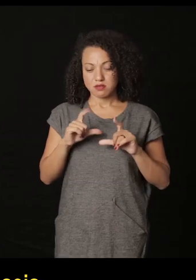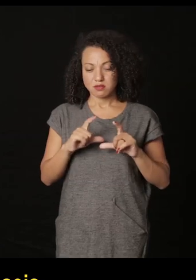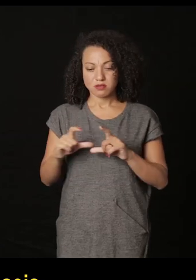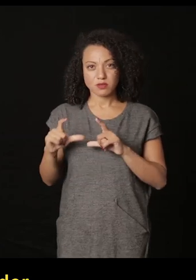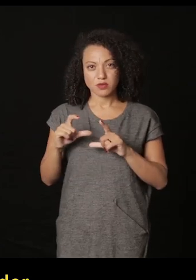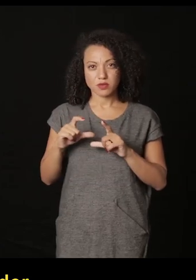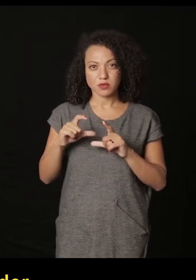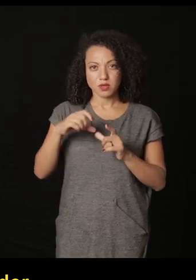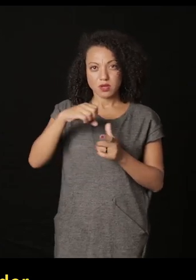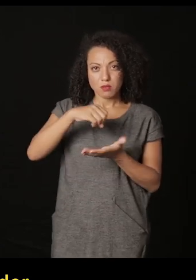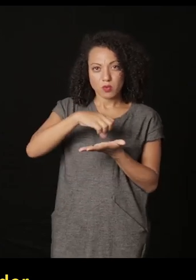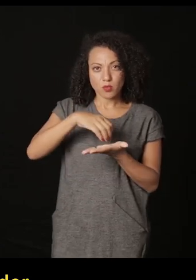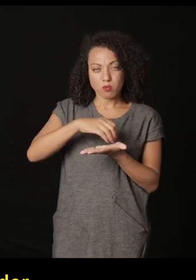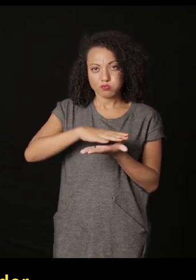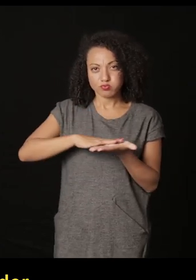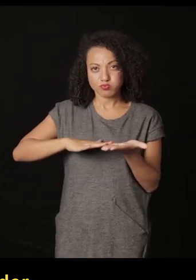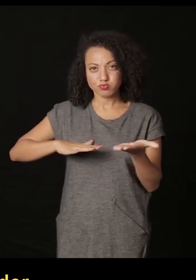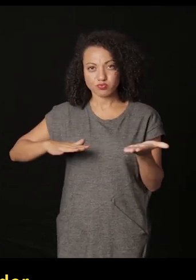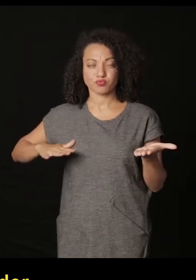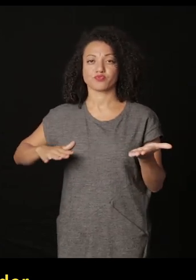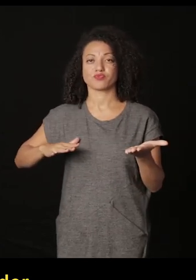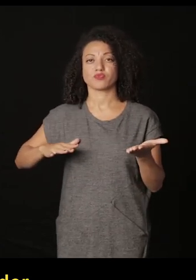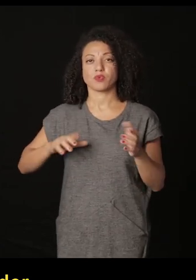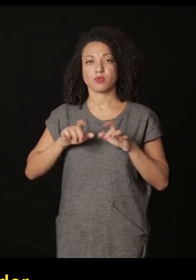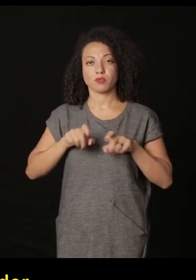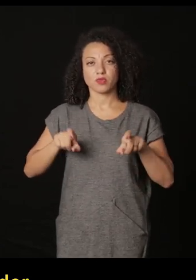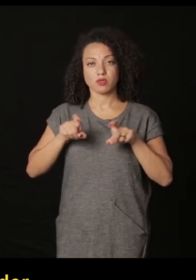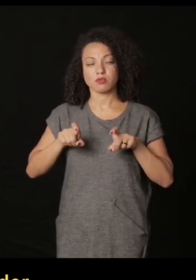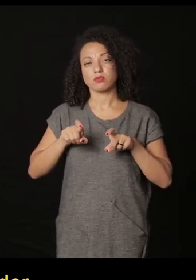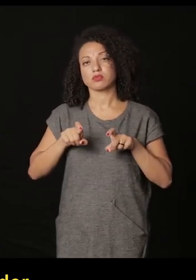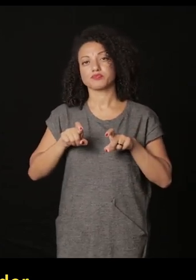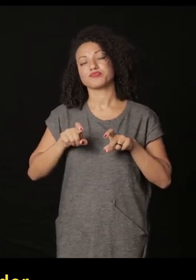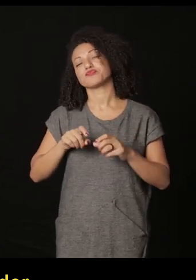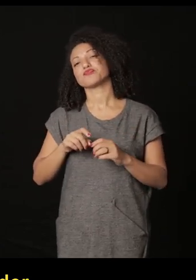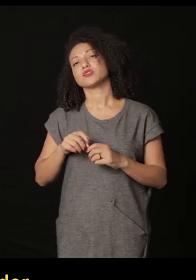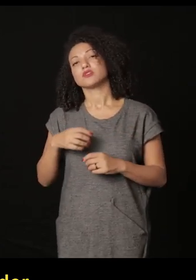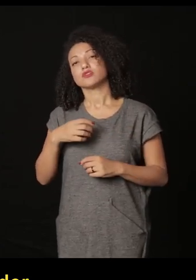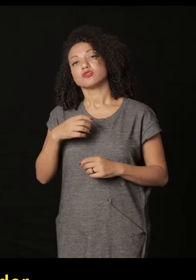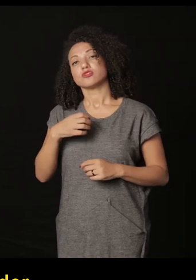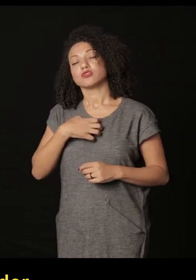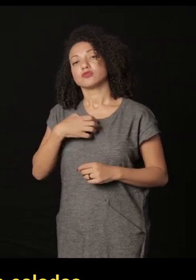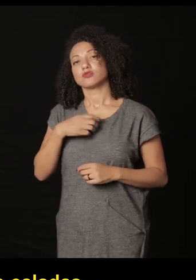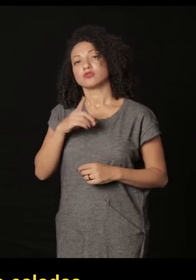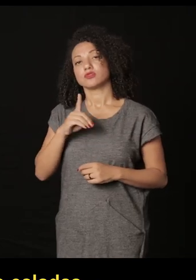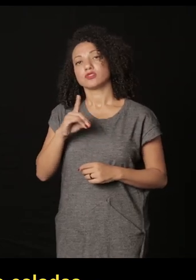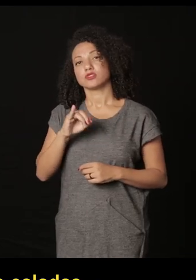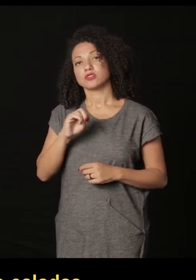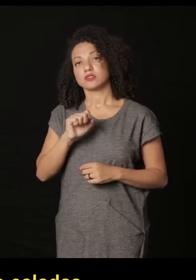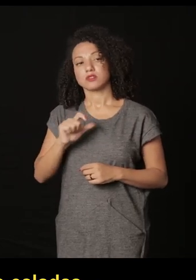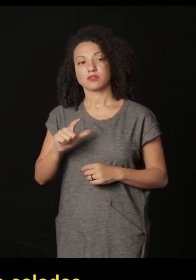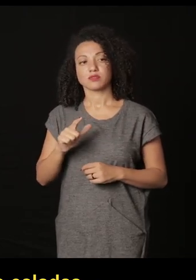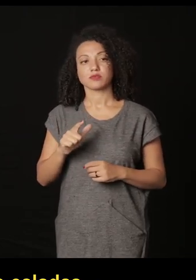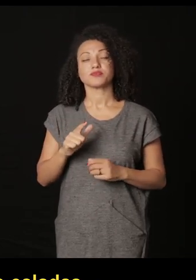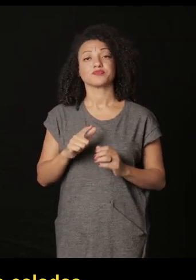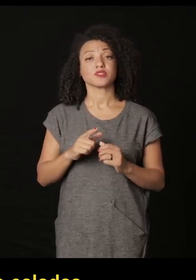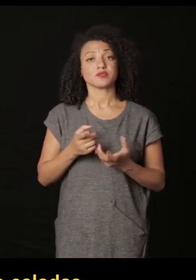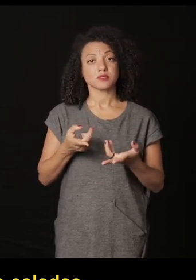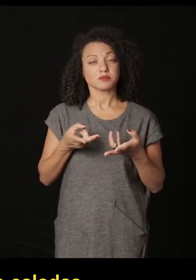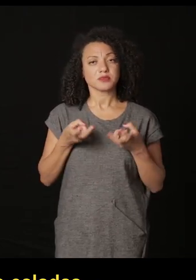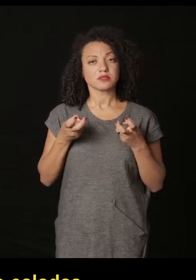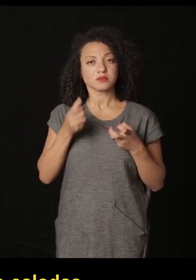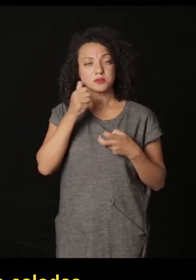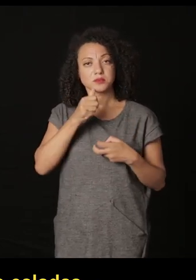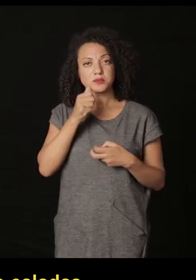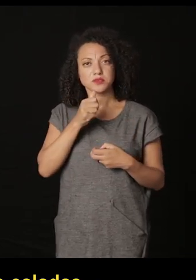escanea y ella va a manipular a través de la computadora y la salida es digital entonces vamos a ver estas mujeres